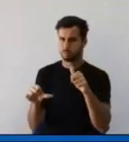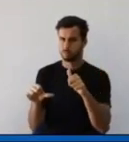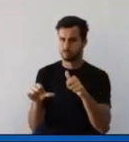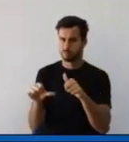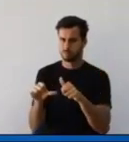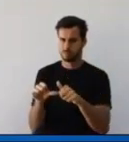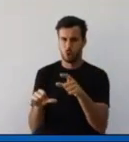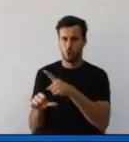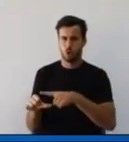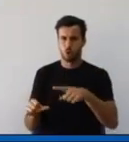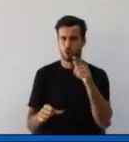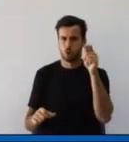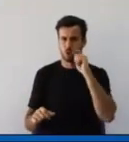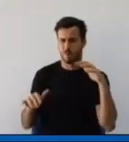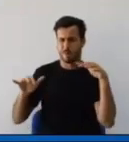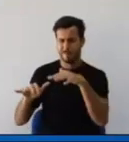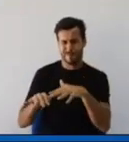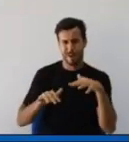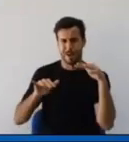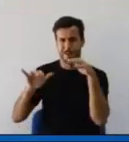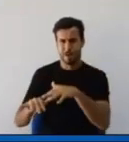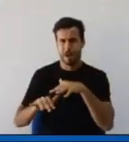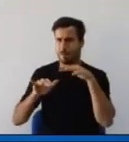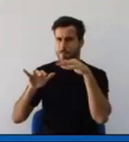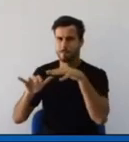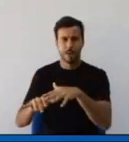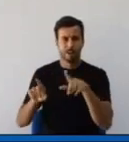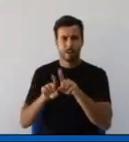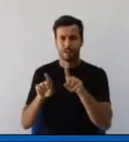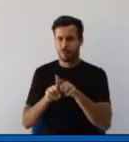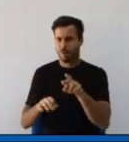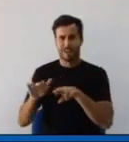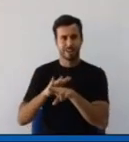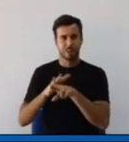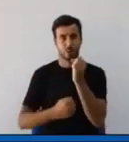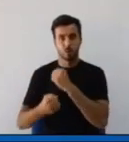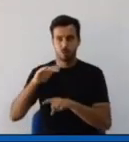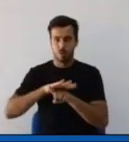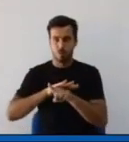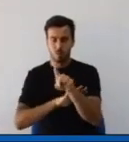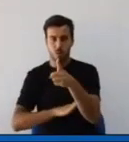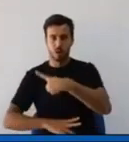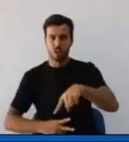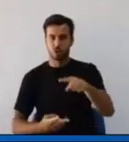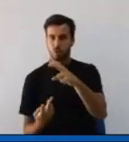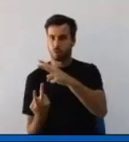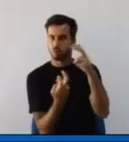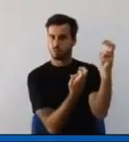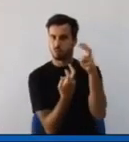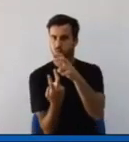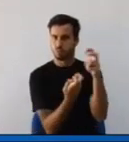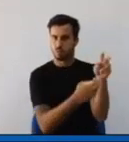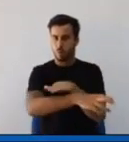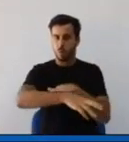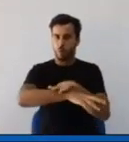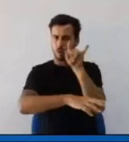recibimos. Hemos sido auténticos motores en la recaudación de impuestos y en la generación